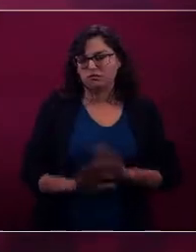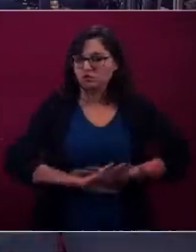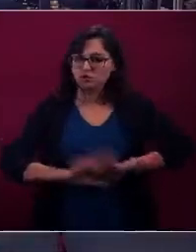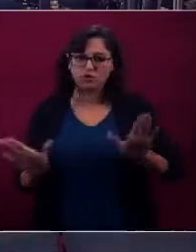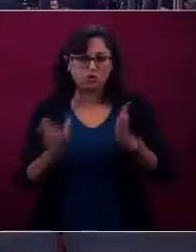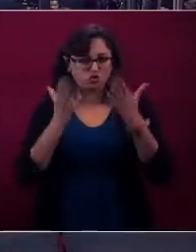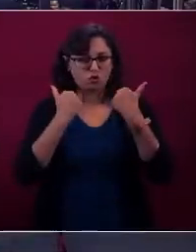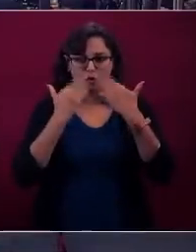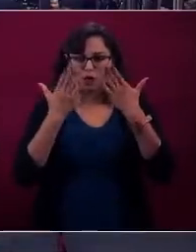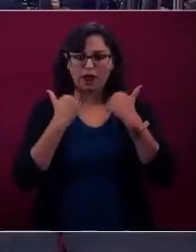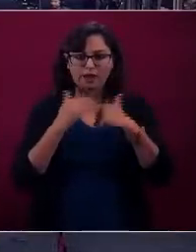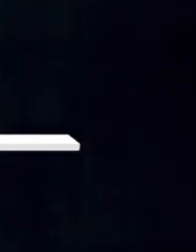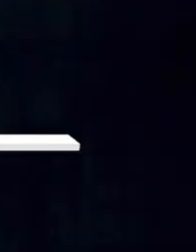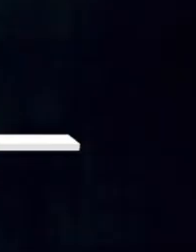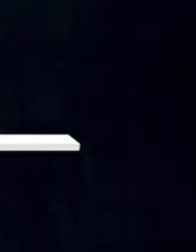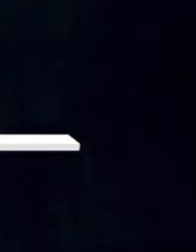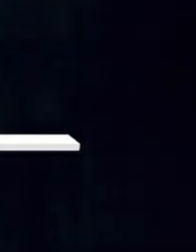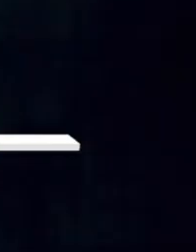Muy bien.